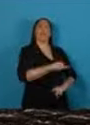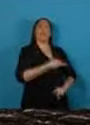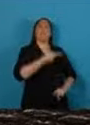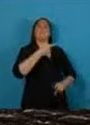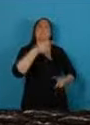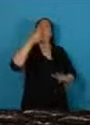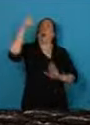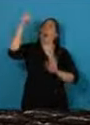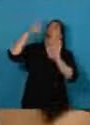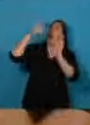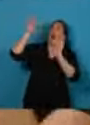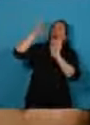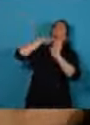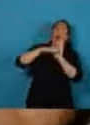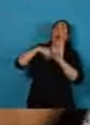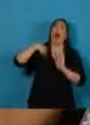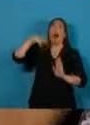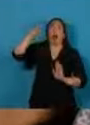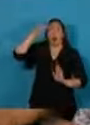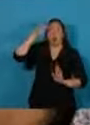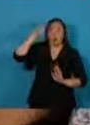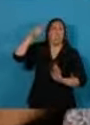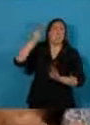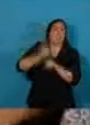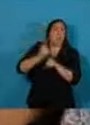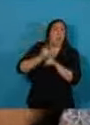fracasado.